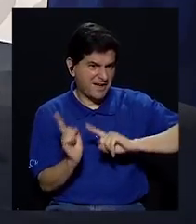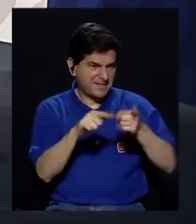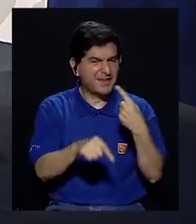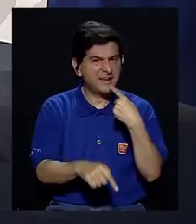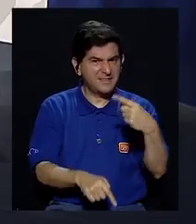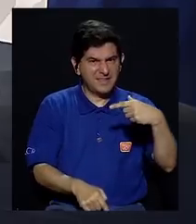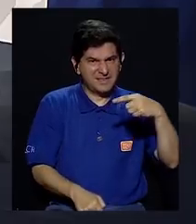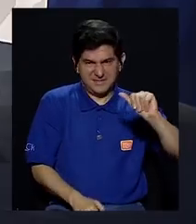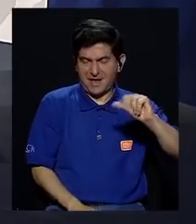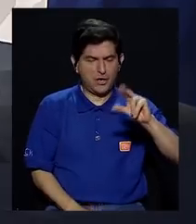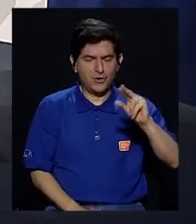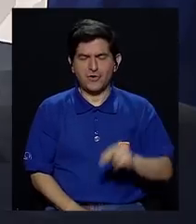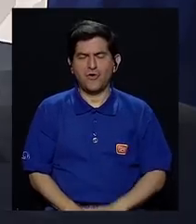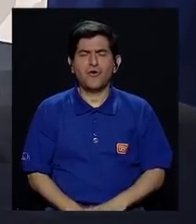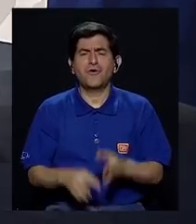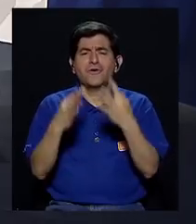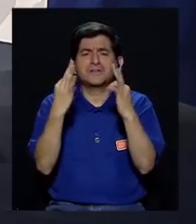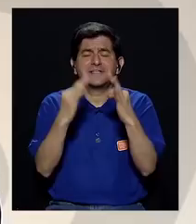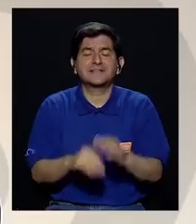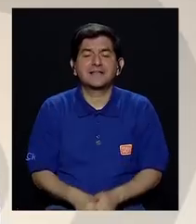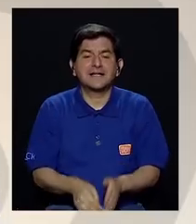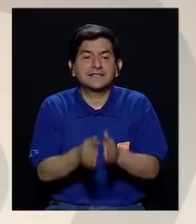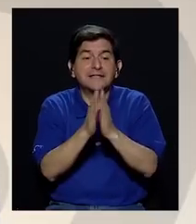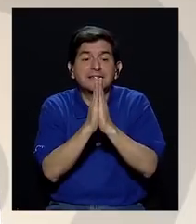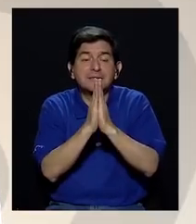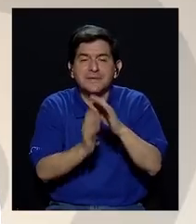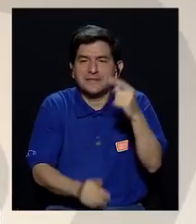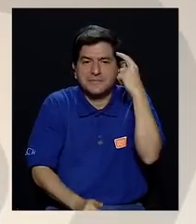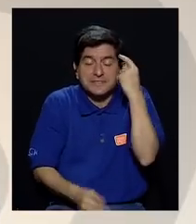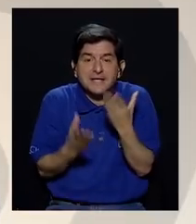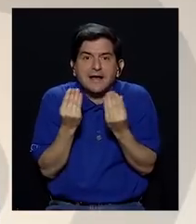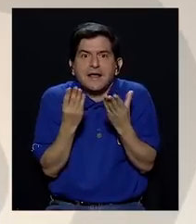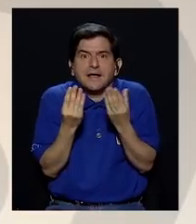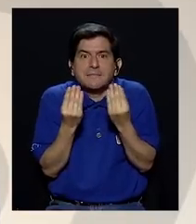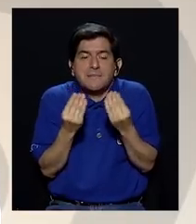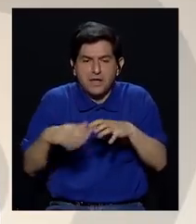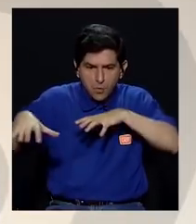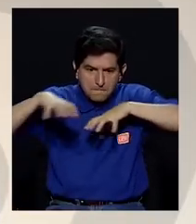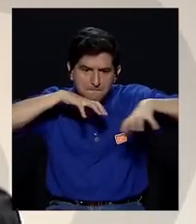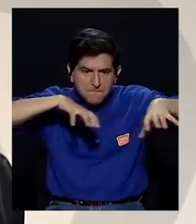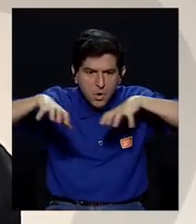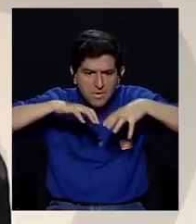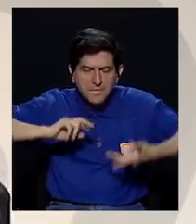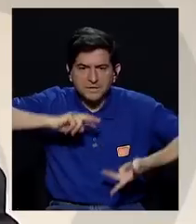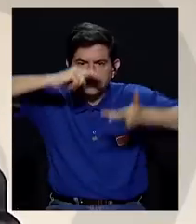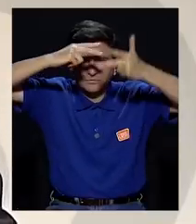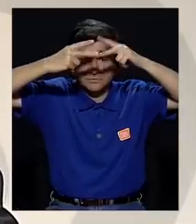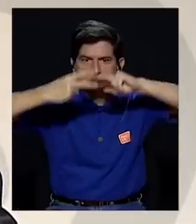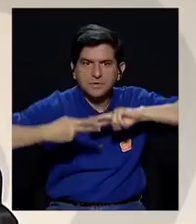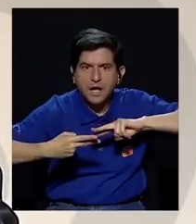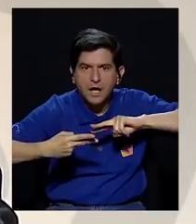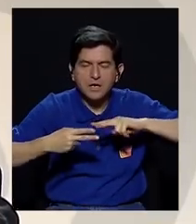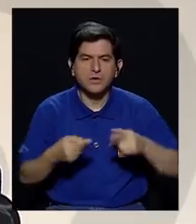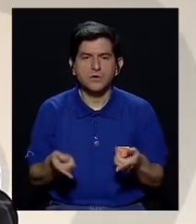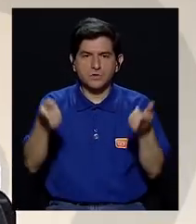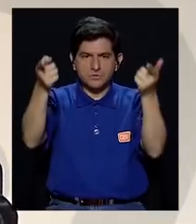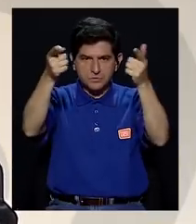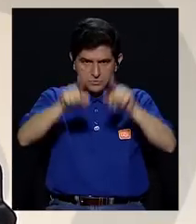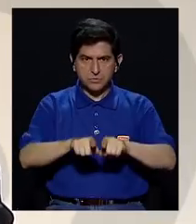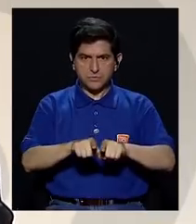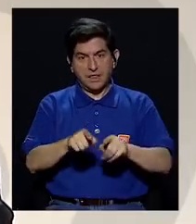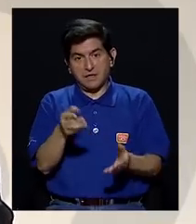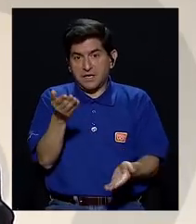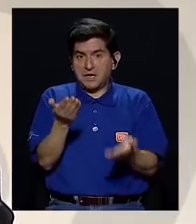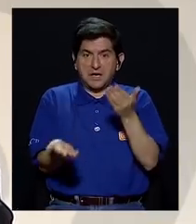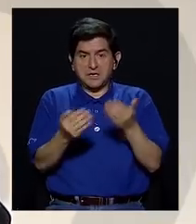está planteando Gabriela, es apelar al miedo como un fenómeno que movilice en contrario lo que pudiera ser